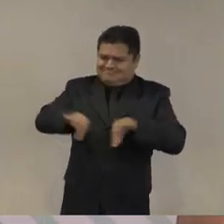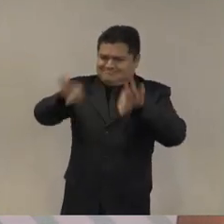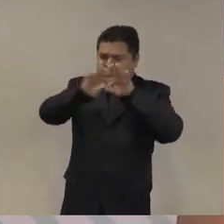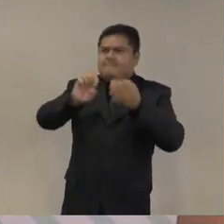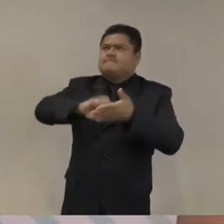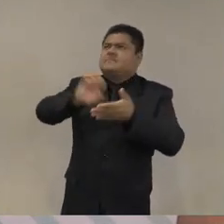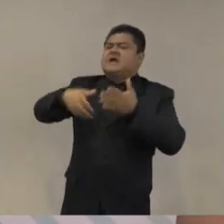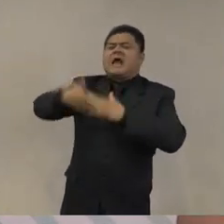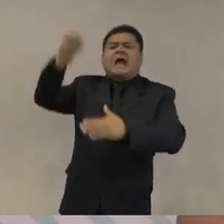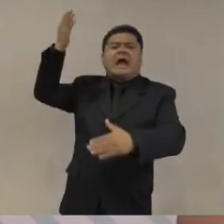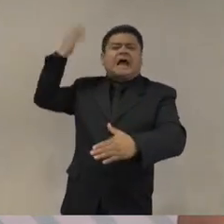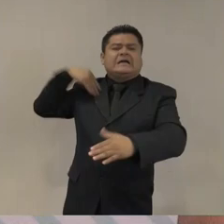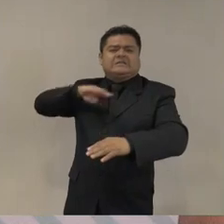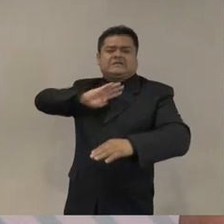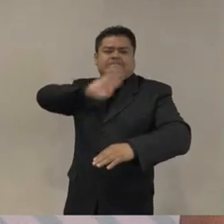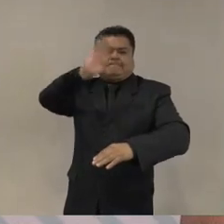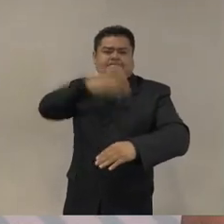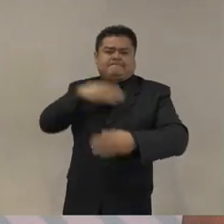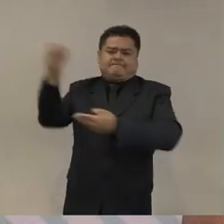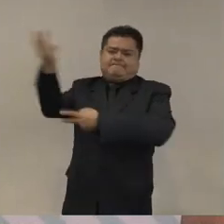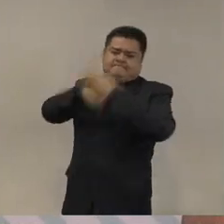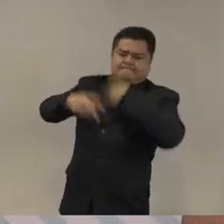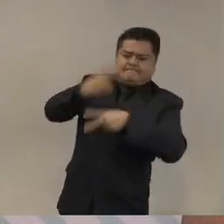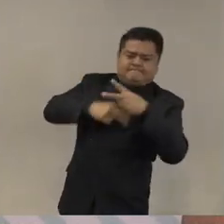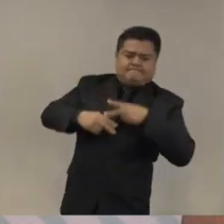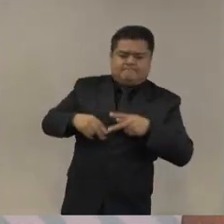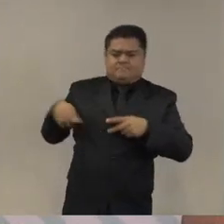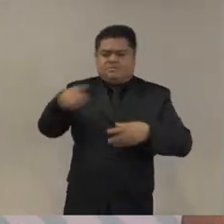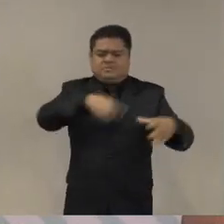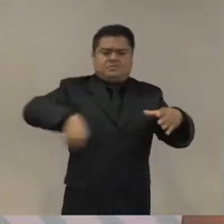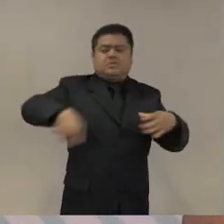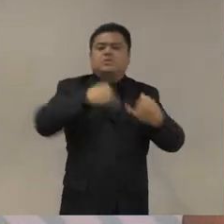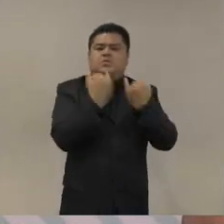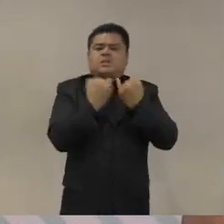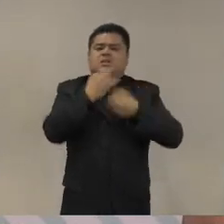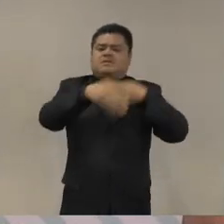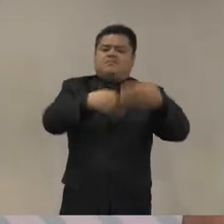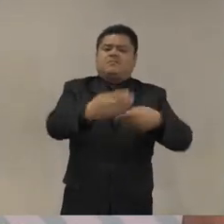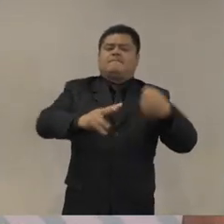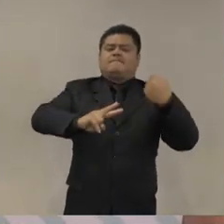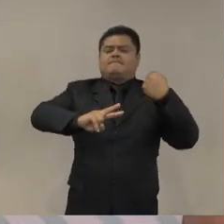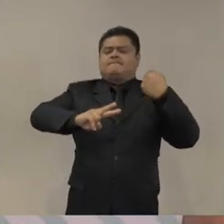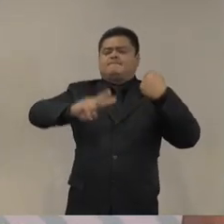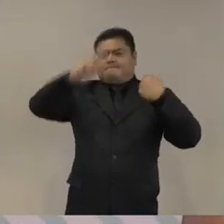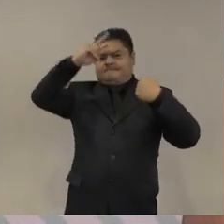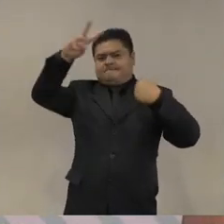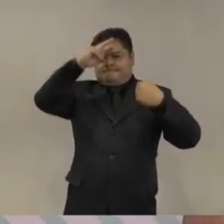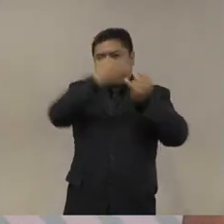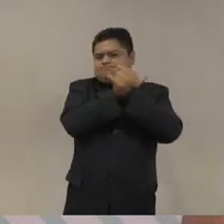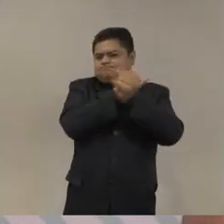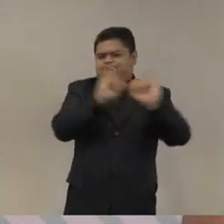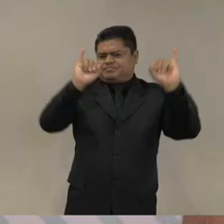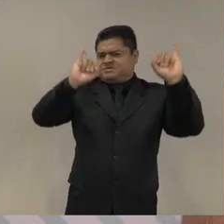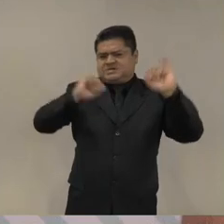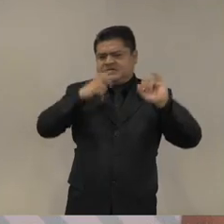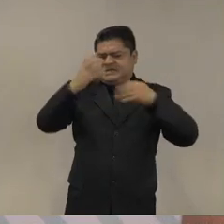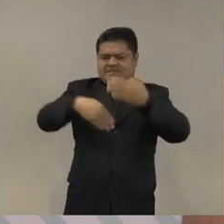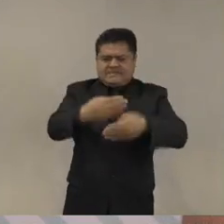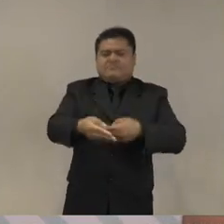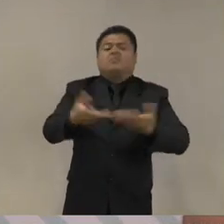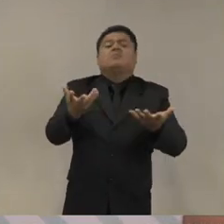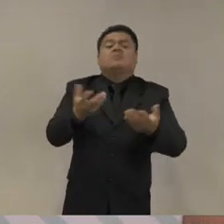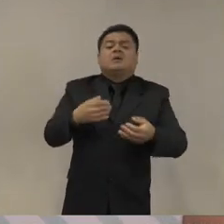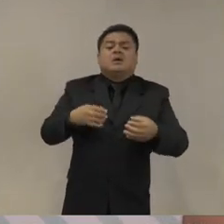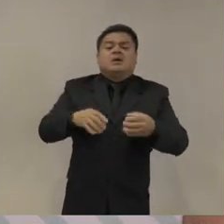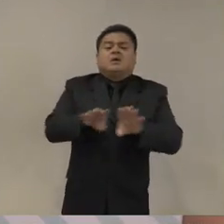España y que antes que existiera un México independiente y sin embargo de los tres niveles de gobierno es el único es el que está más olvidado y es donde no